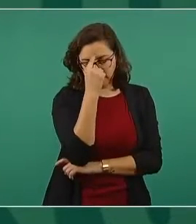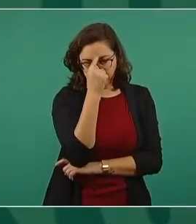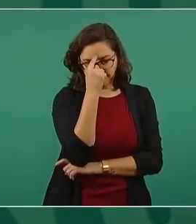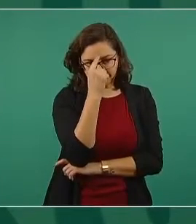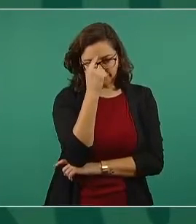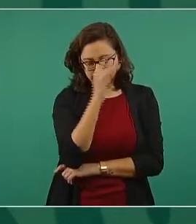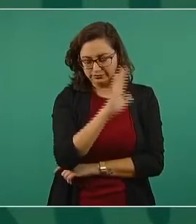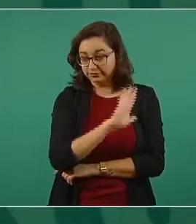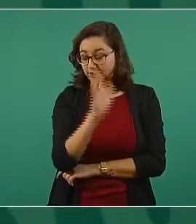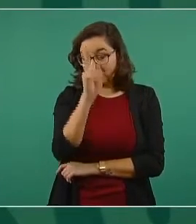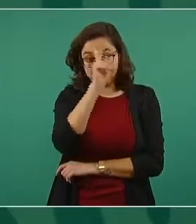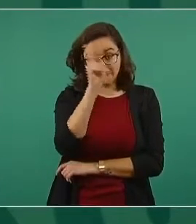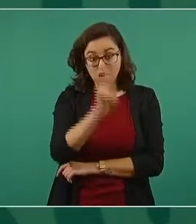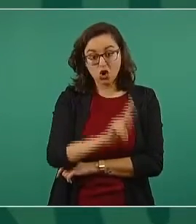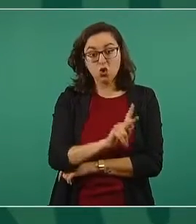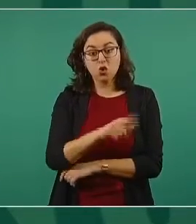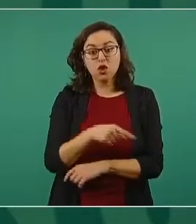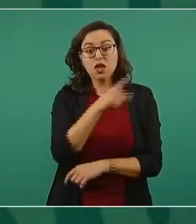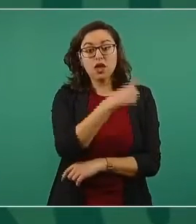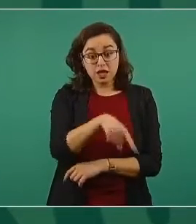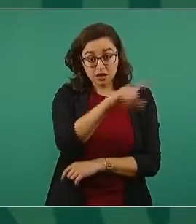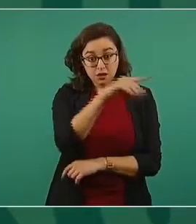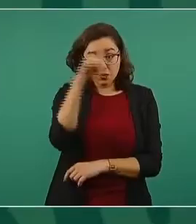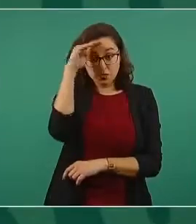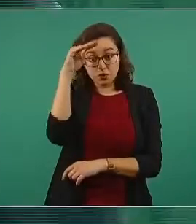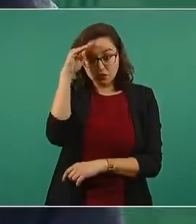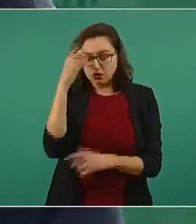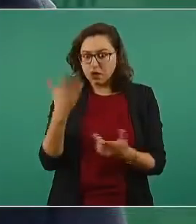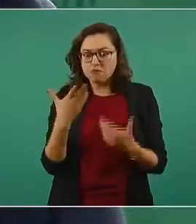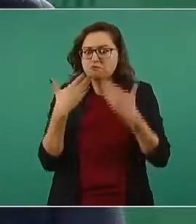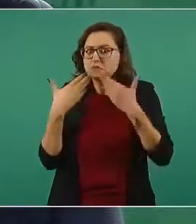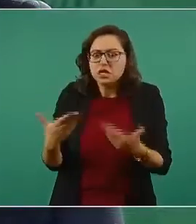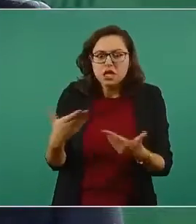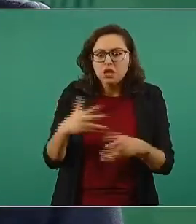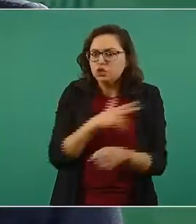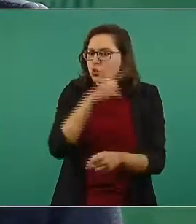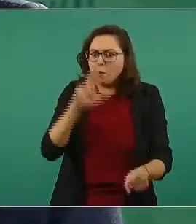aspecto, que creen que eso es normal,